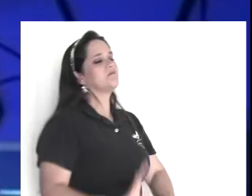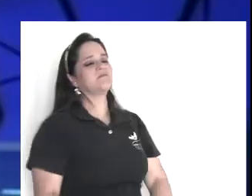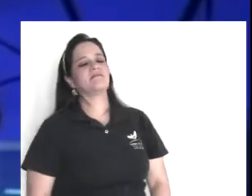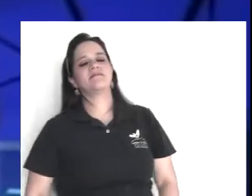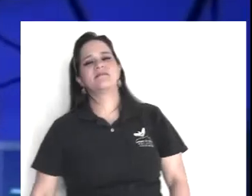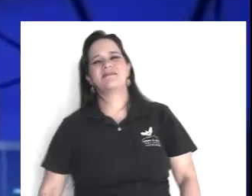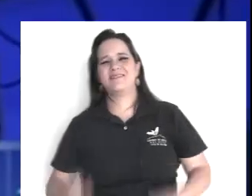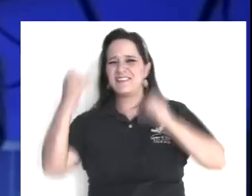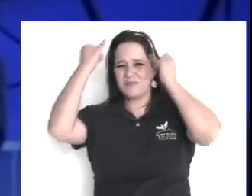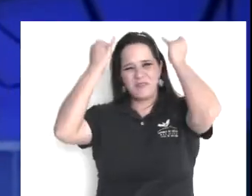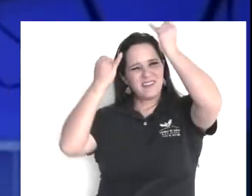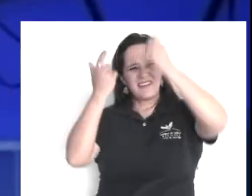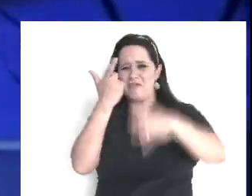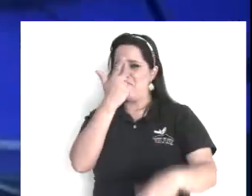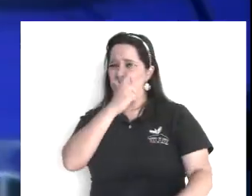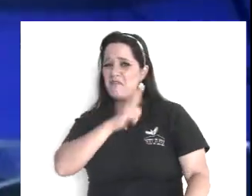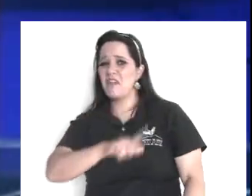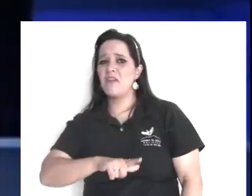pasa en el ministerio,